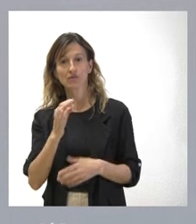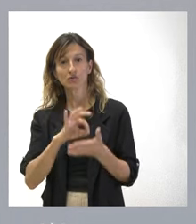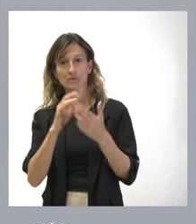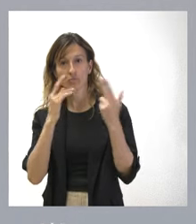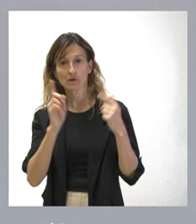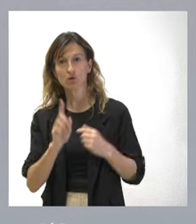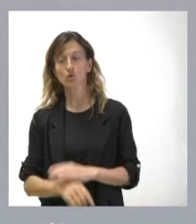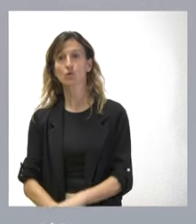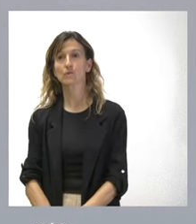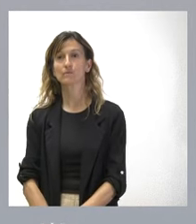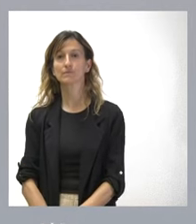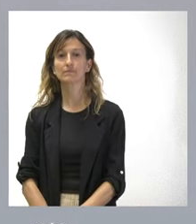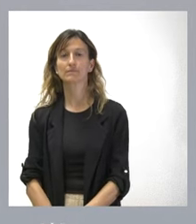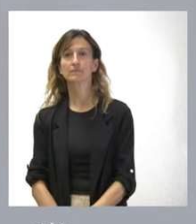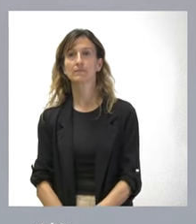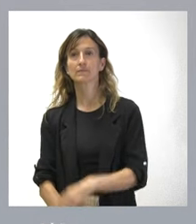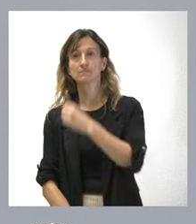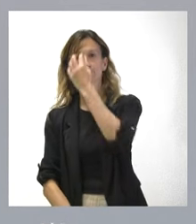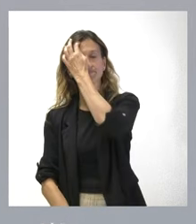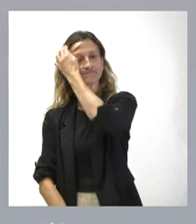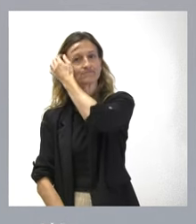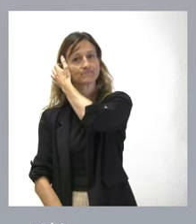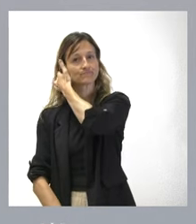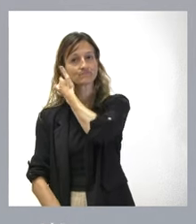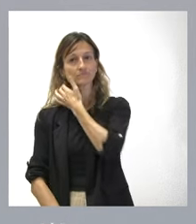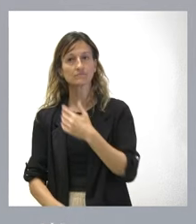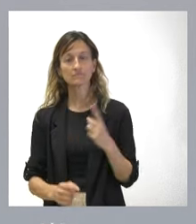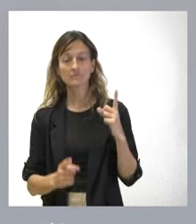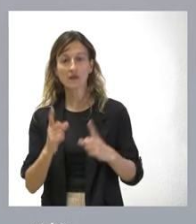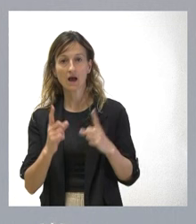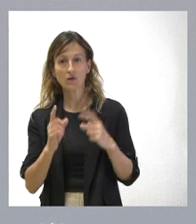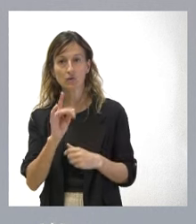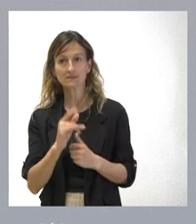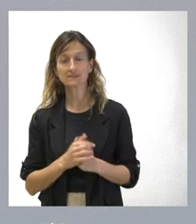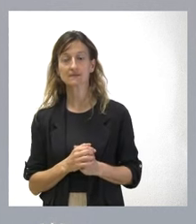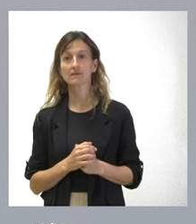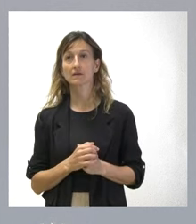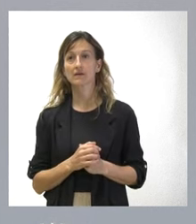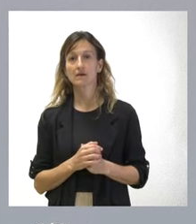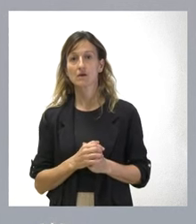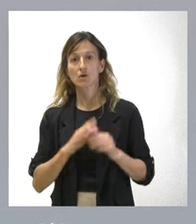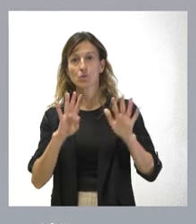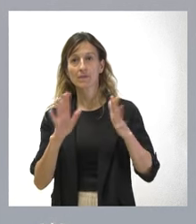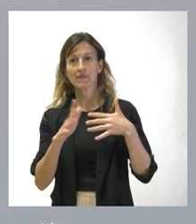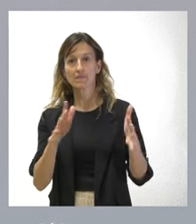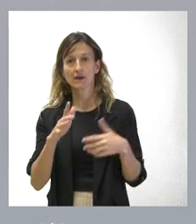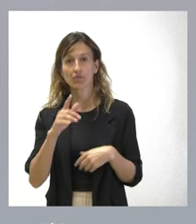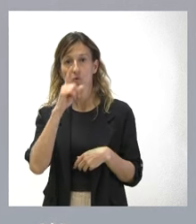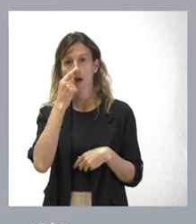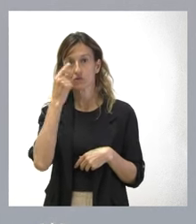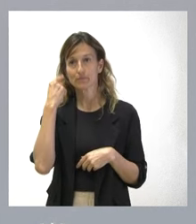porque inicialmente fueron algunas, pero a partir del 9 de marzo del año 2023